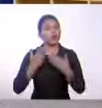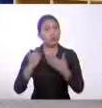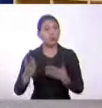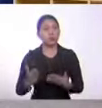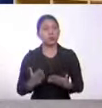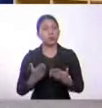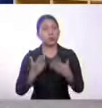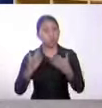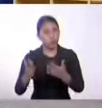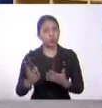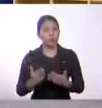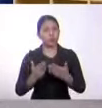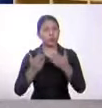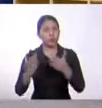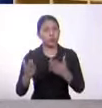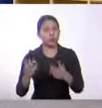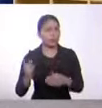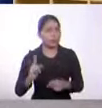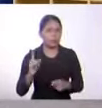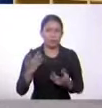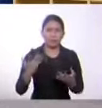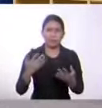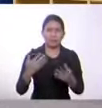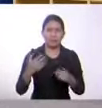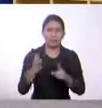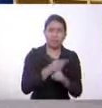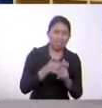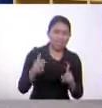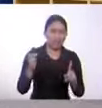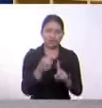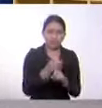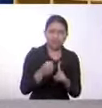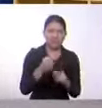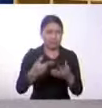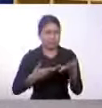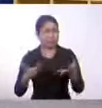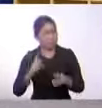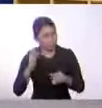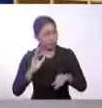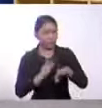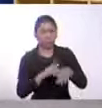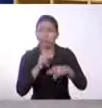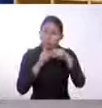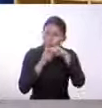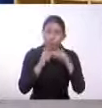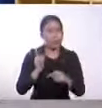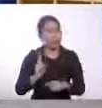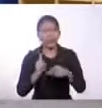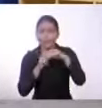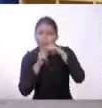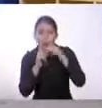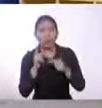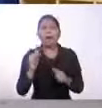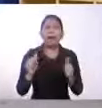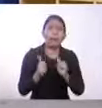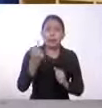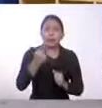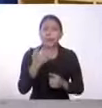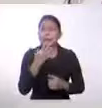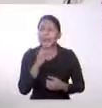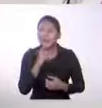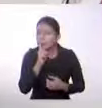personas. Si vemos una vulneración de algún derecho, pues ayudar y que denunciarlo también. Hay que denunciarlo. Muchas veces esto se guarda. Esto se